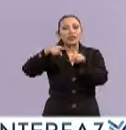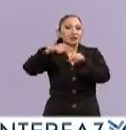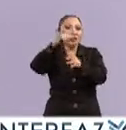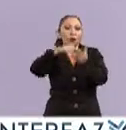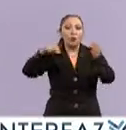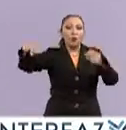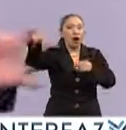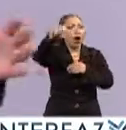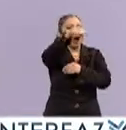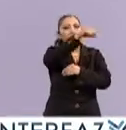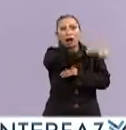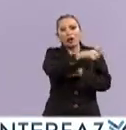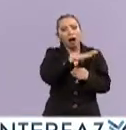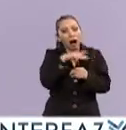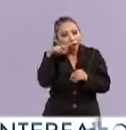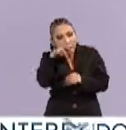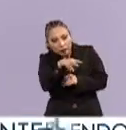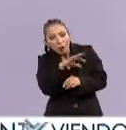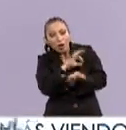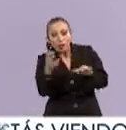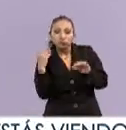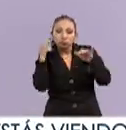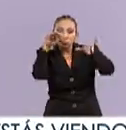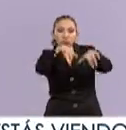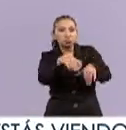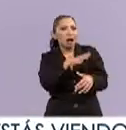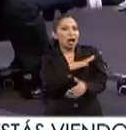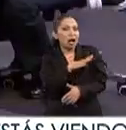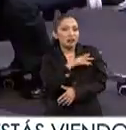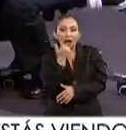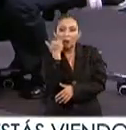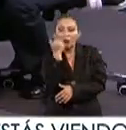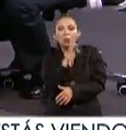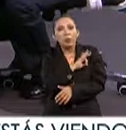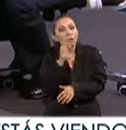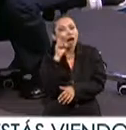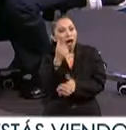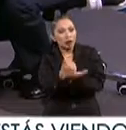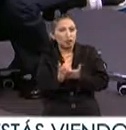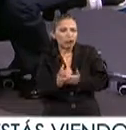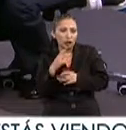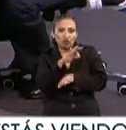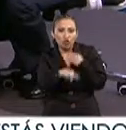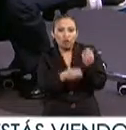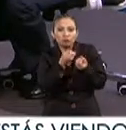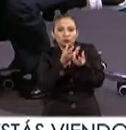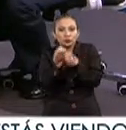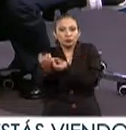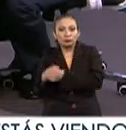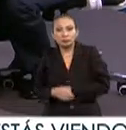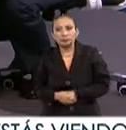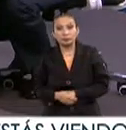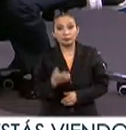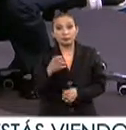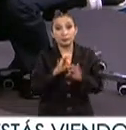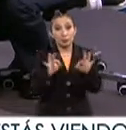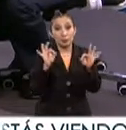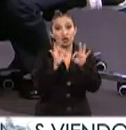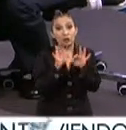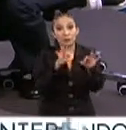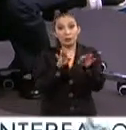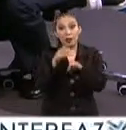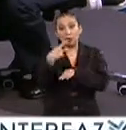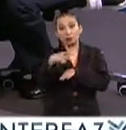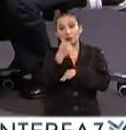a todos los puntos donde podamos ser recibidos y que el estudiante se pueda ver beneficiado de todas estas dinámicas. Pues más importante aún, La